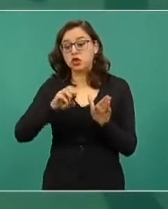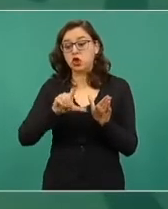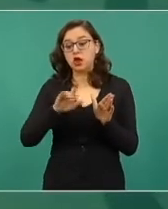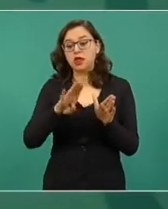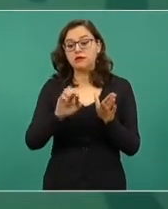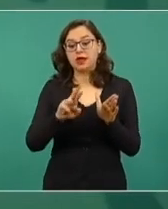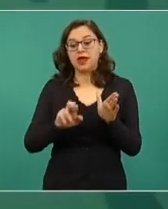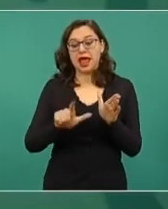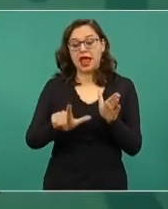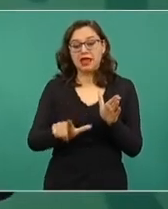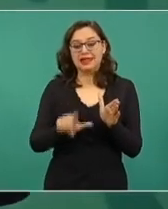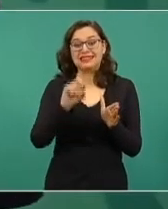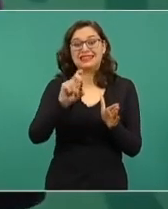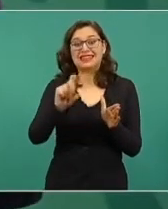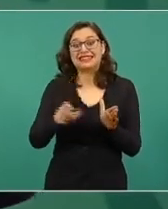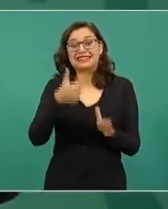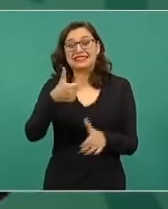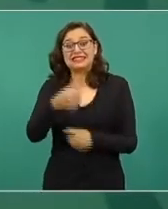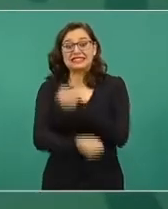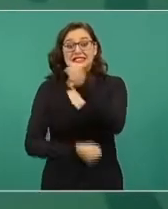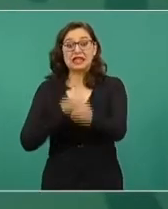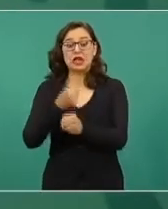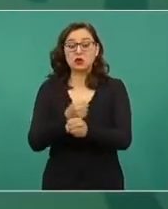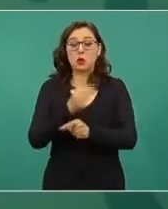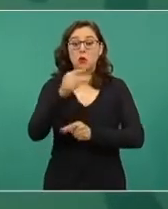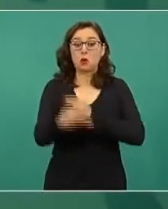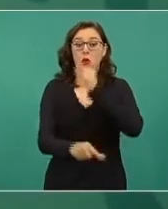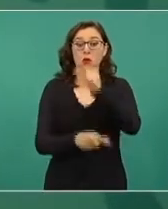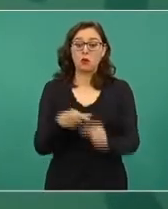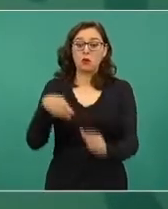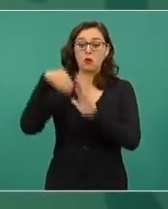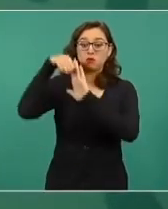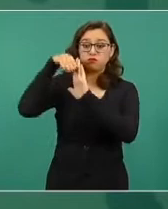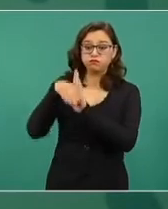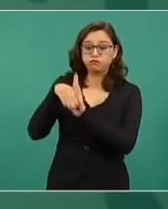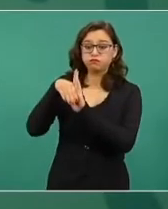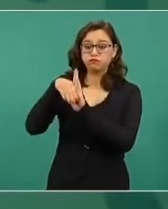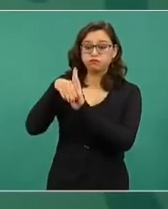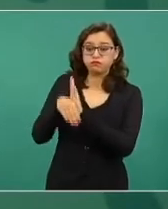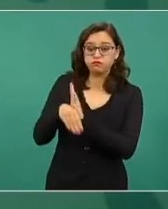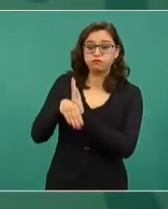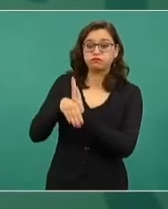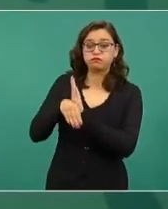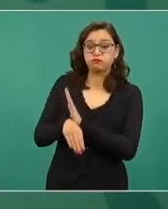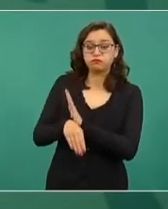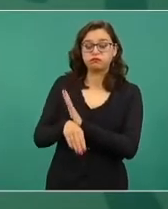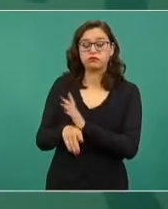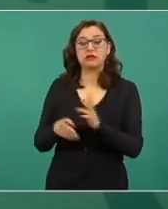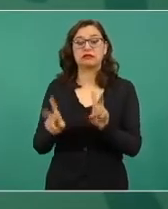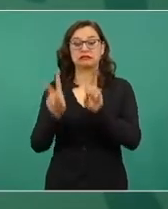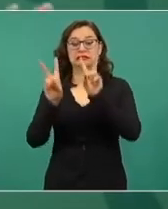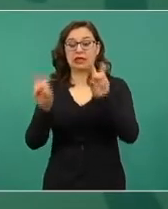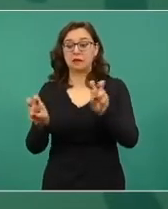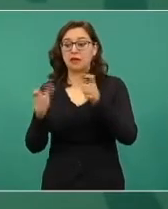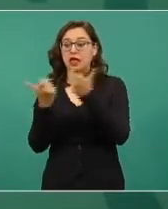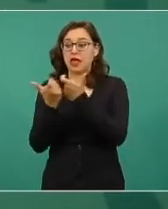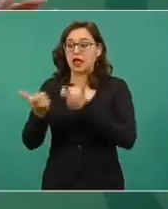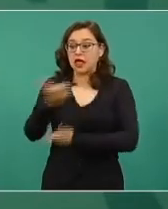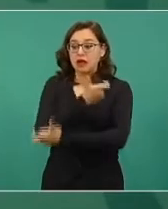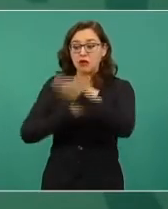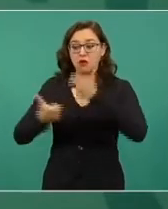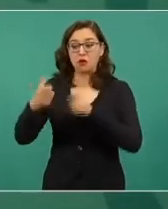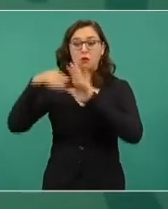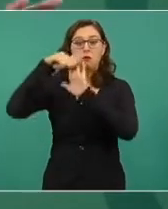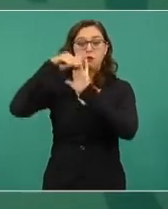y fue un proceso de degradación progresivo, porque no sólo afectó lo económico, sino lo social,